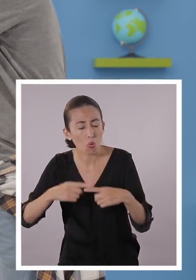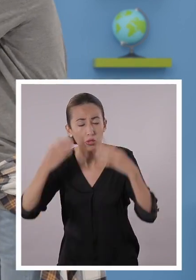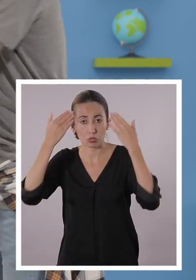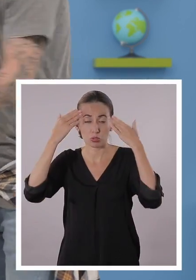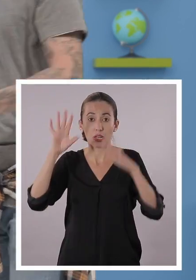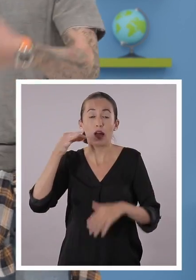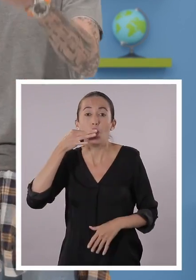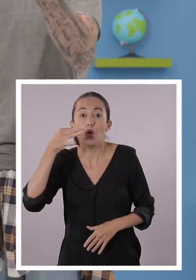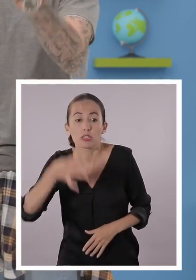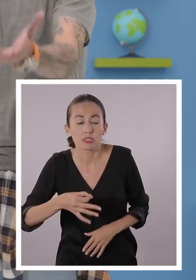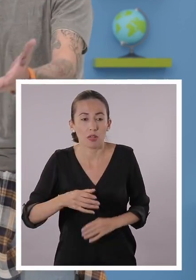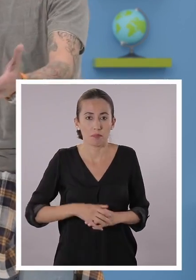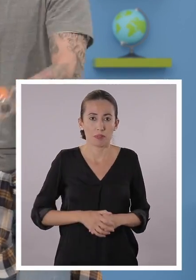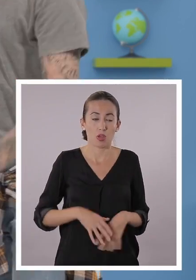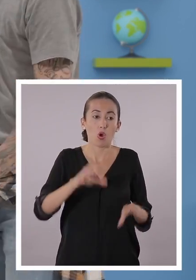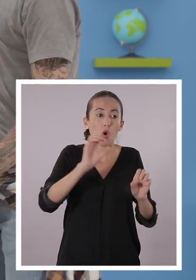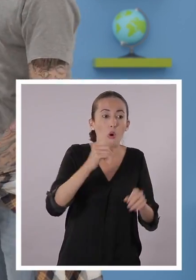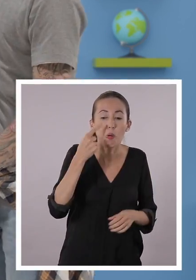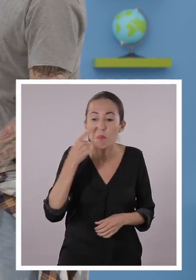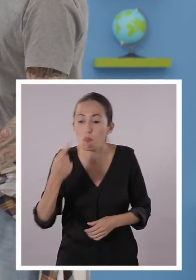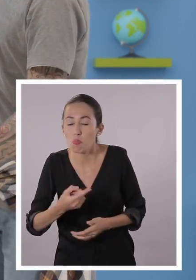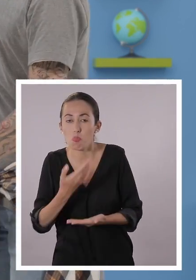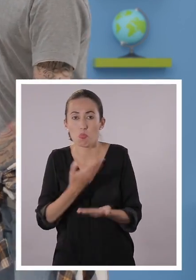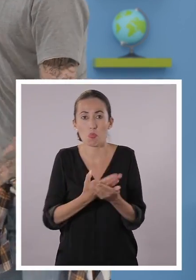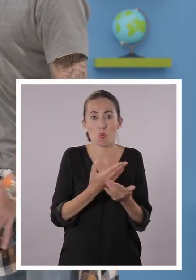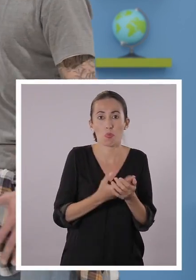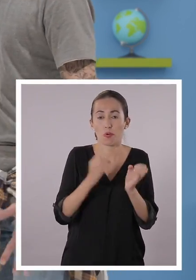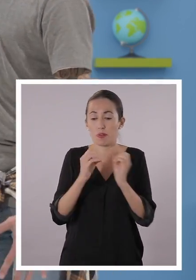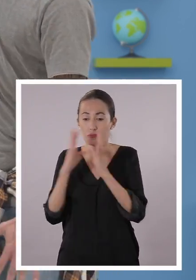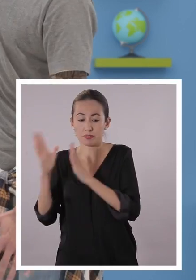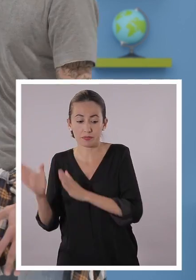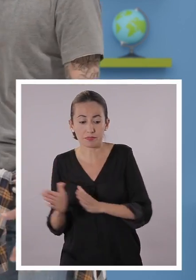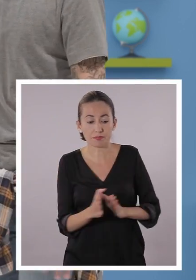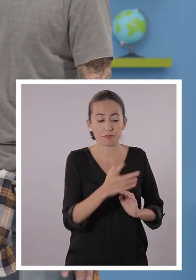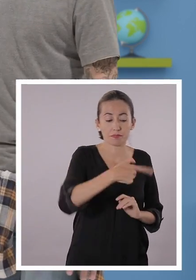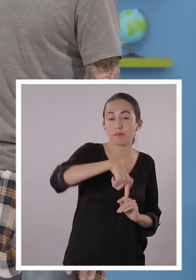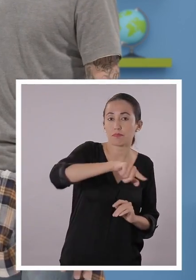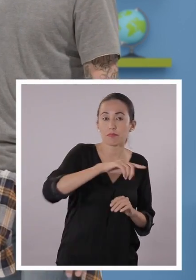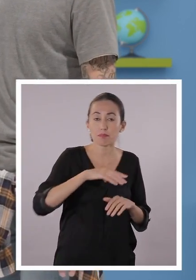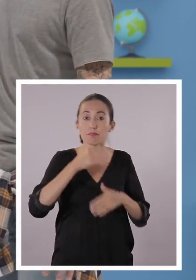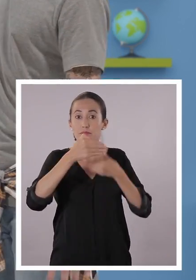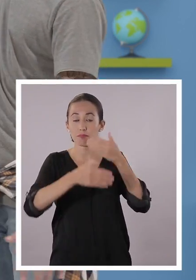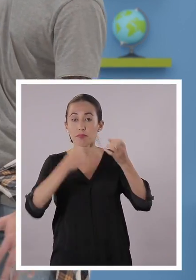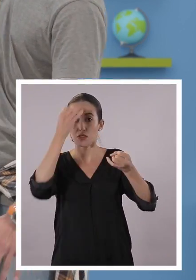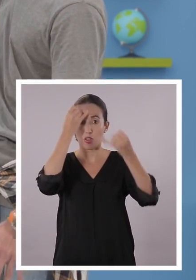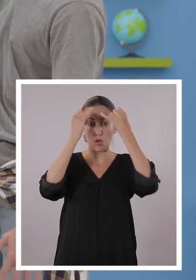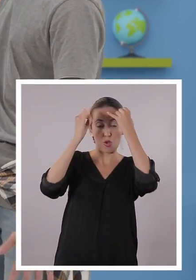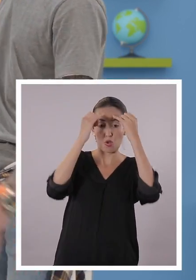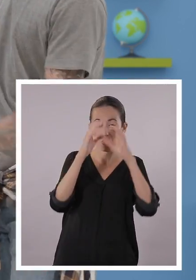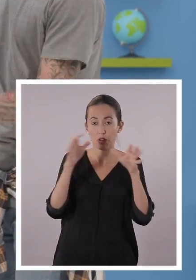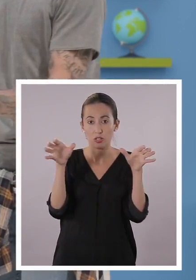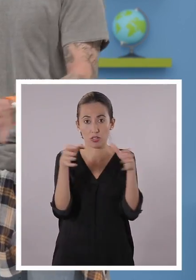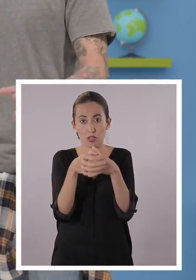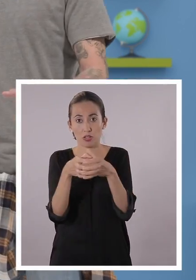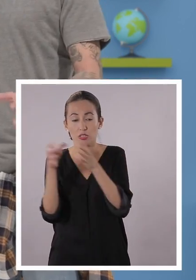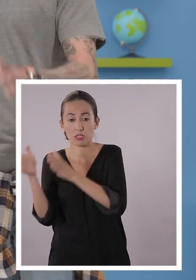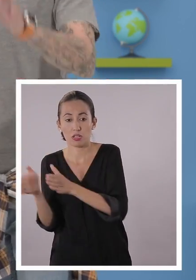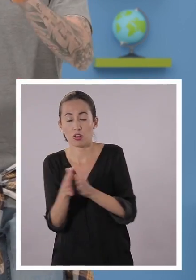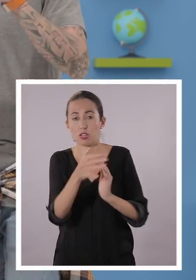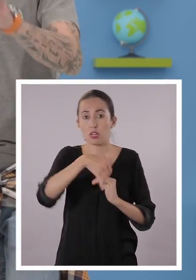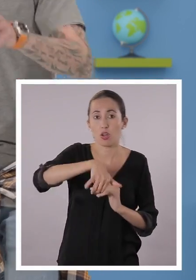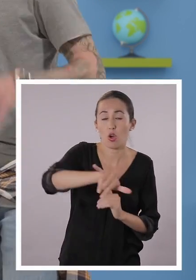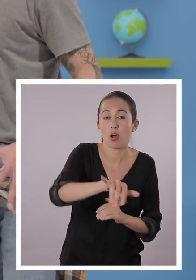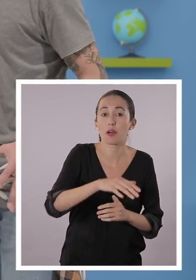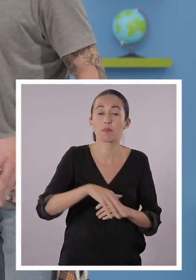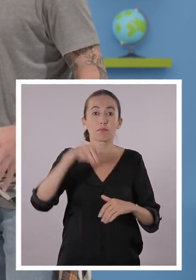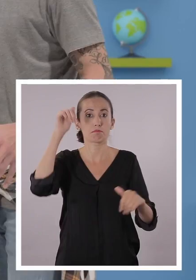tienen un examen o tienen una prueba en específico. Esto les va ayudar, como ven, a ordenar las ideas, categorizarlas y es más fácil